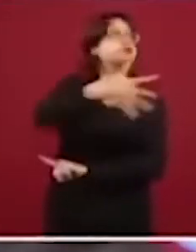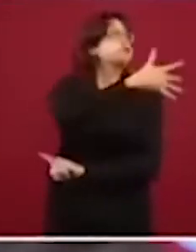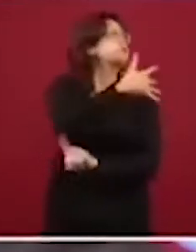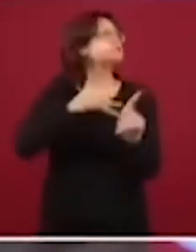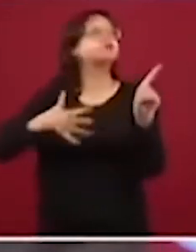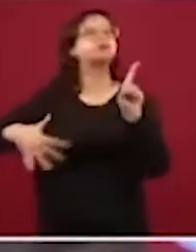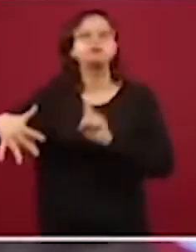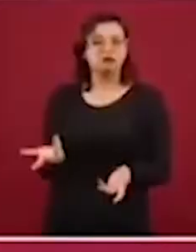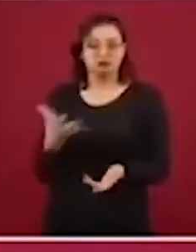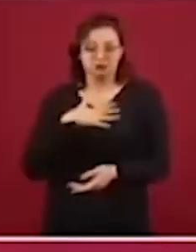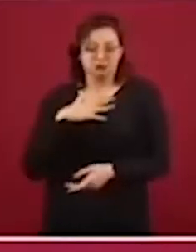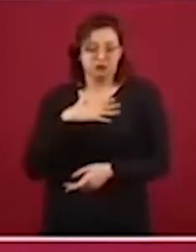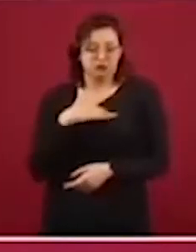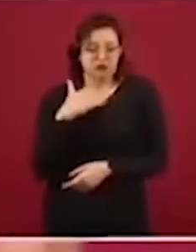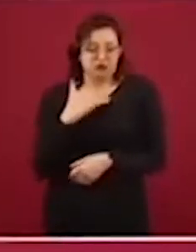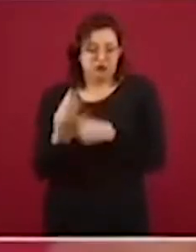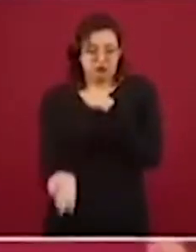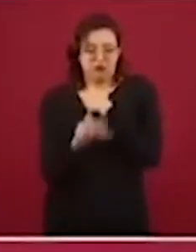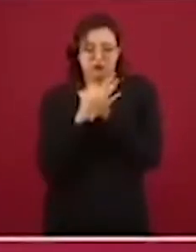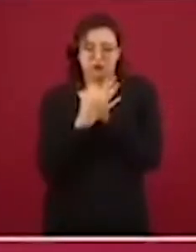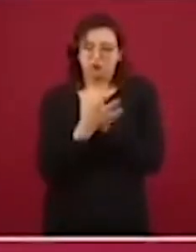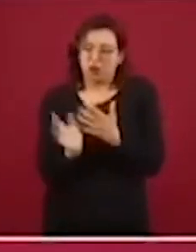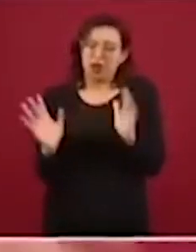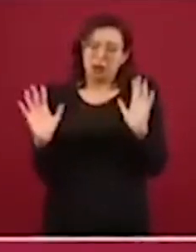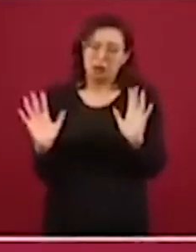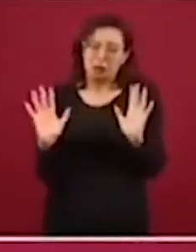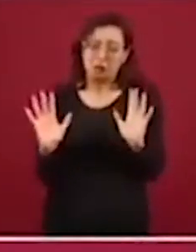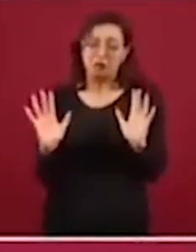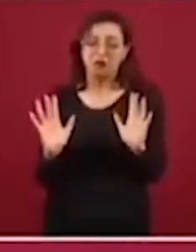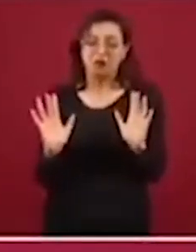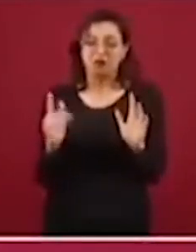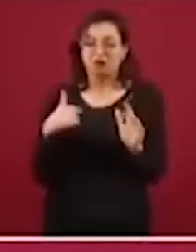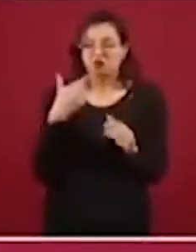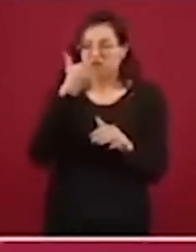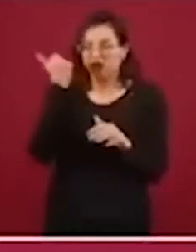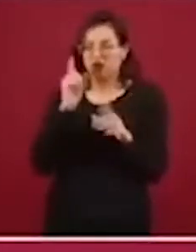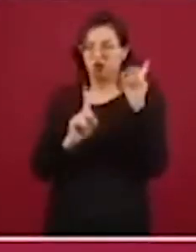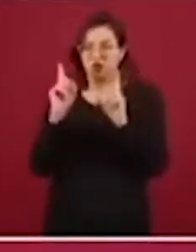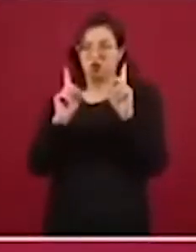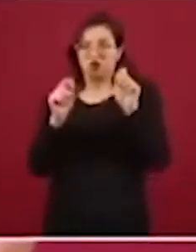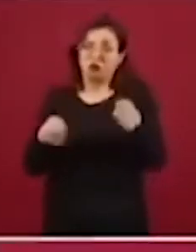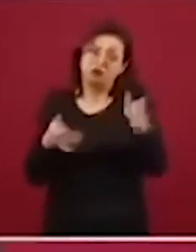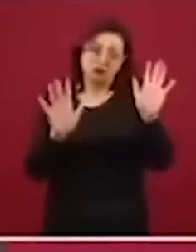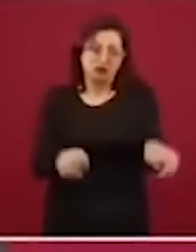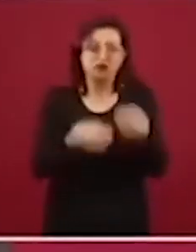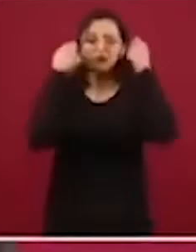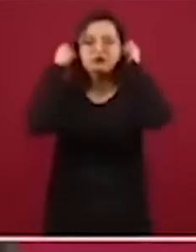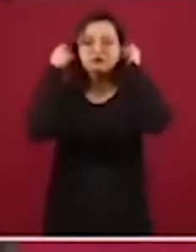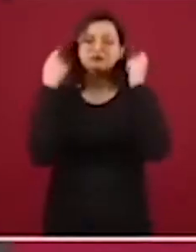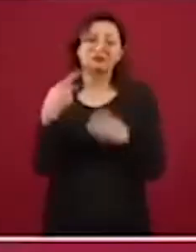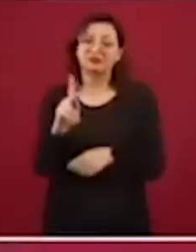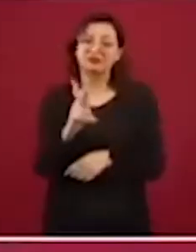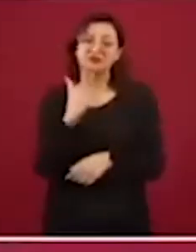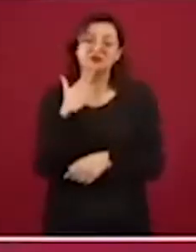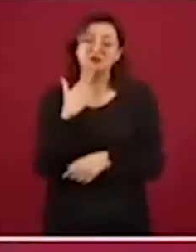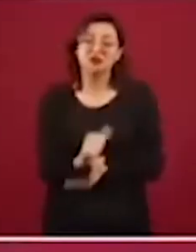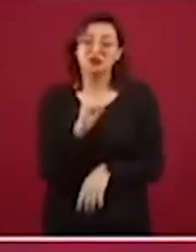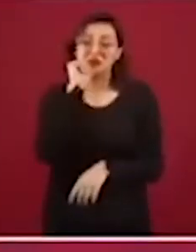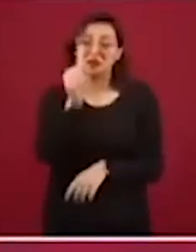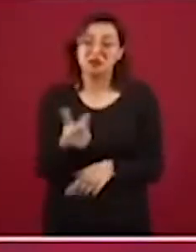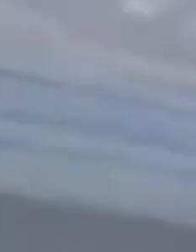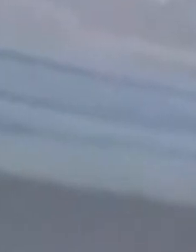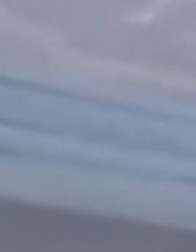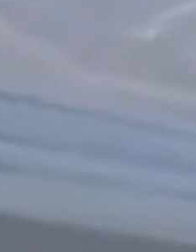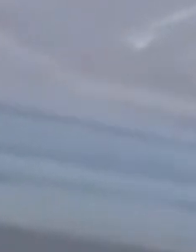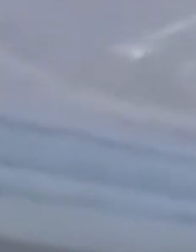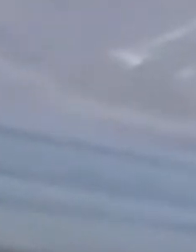del país y del mundo. Ante la incertidumbre, pues yo me protejo, pero sepan ustedes que no hay evidencia científica que muestre que realmente